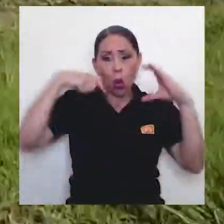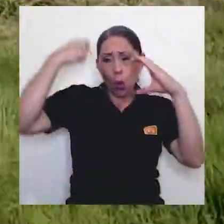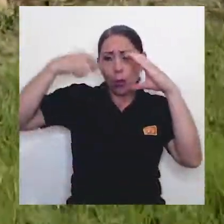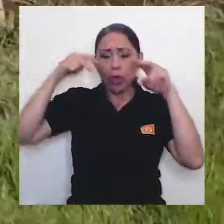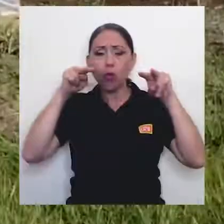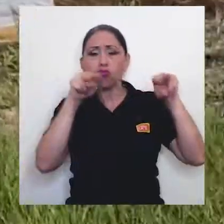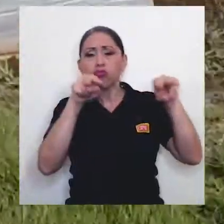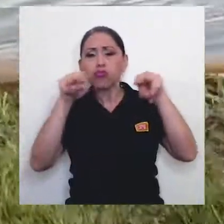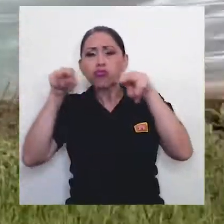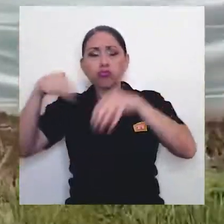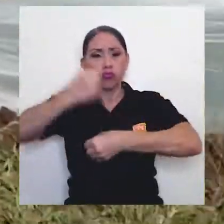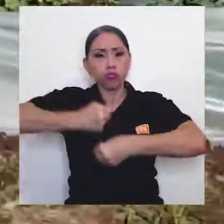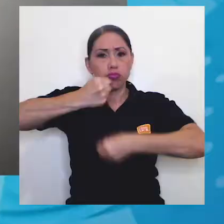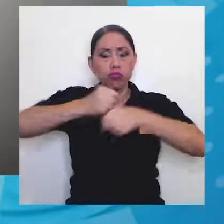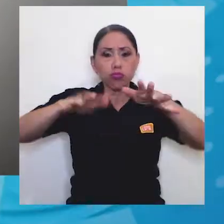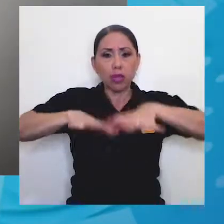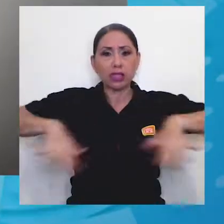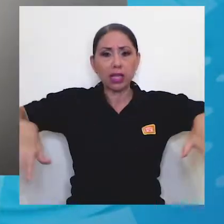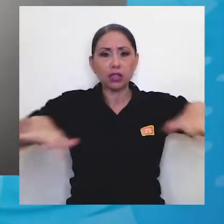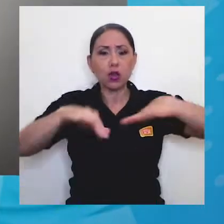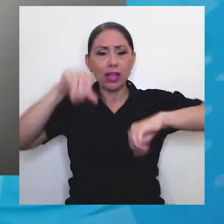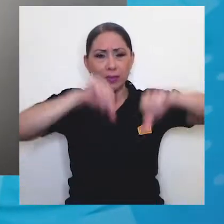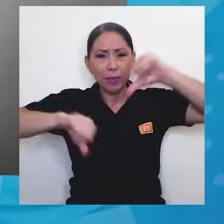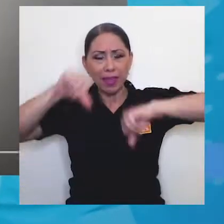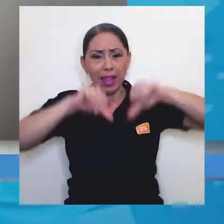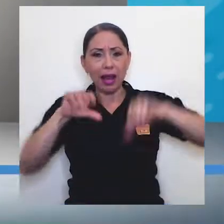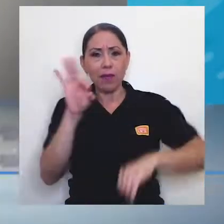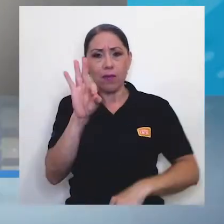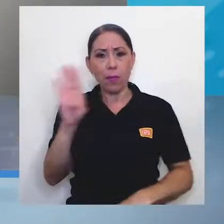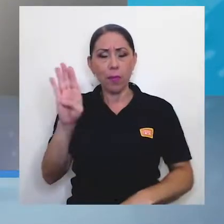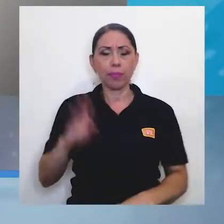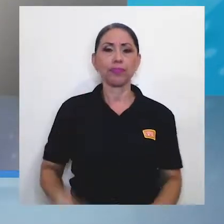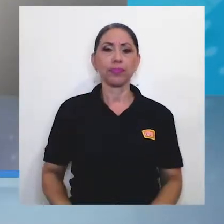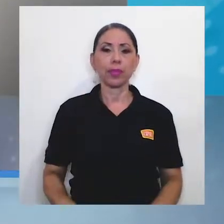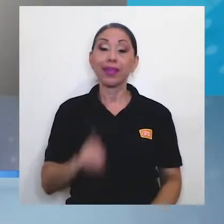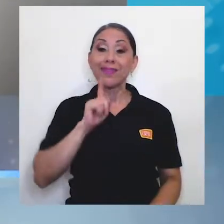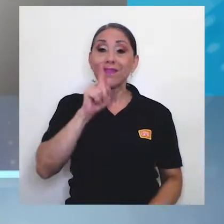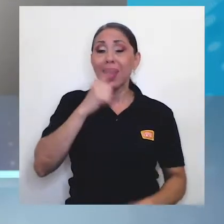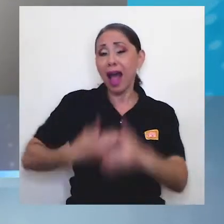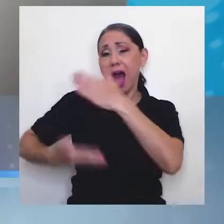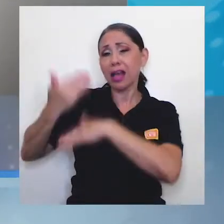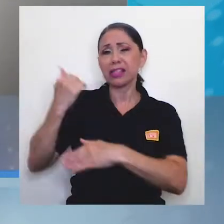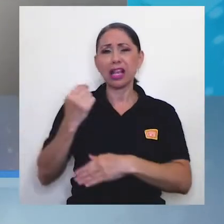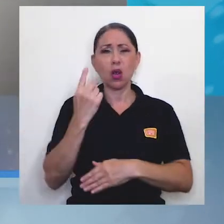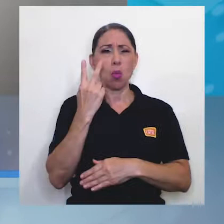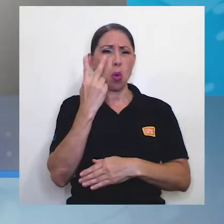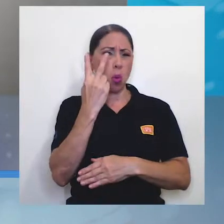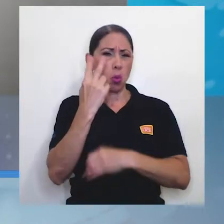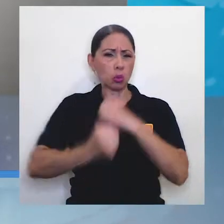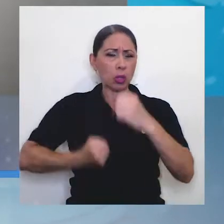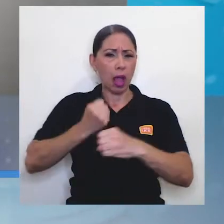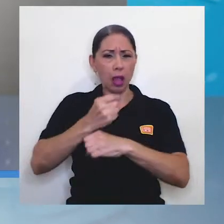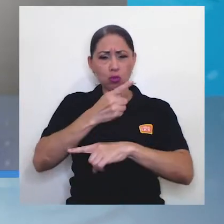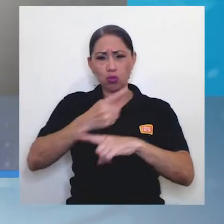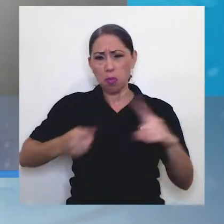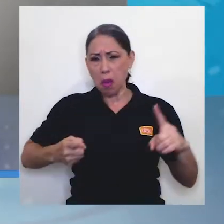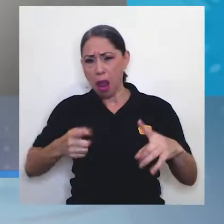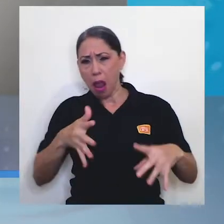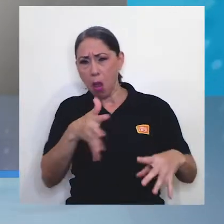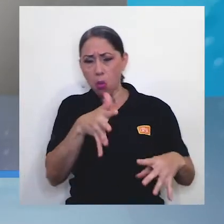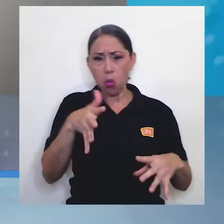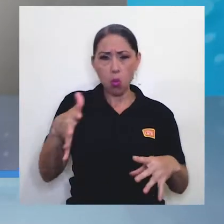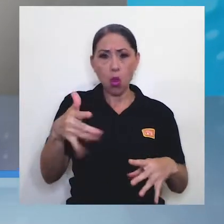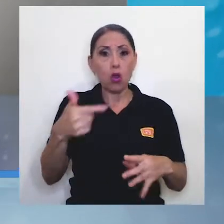la estación experimental. En realidad desde hace unos dos años, dos años y medio, yo he tenido interés en